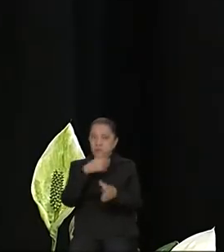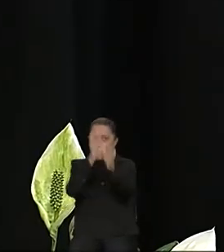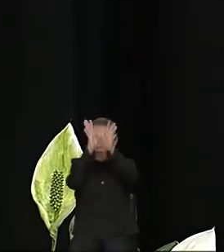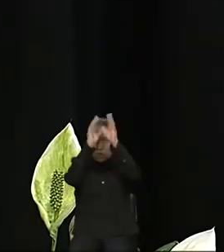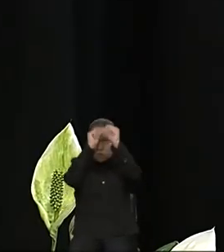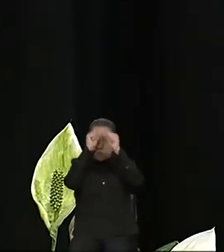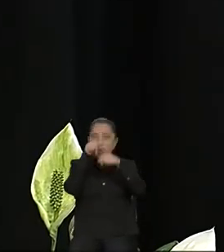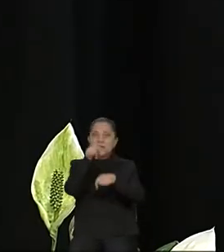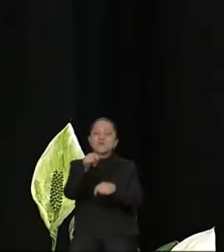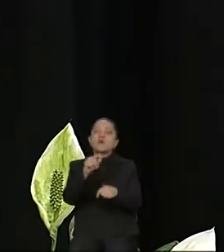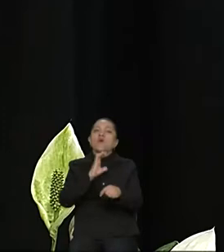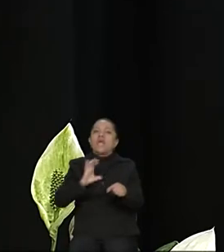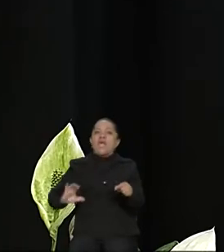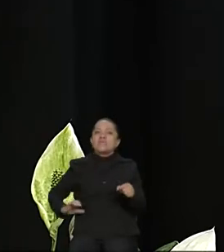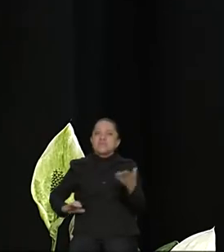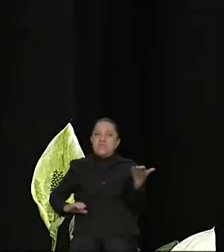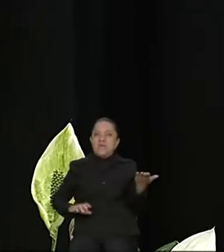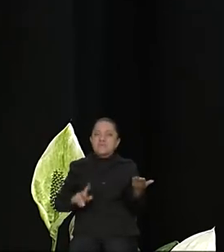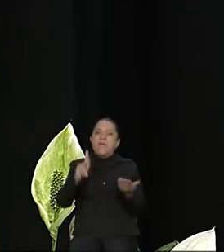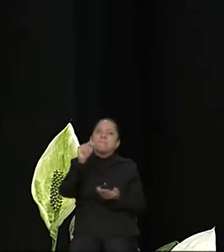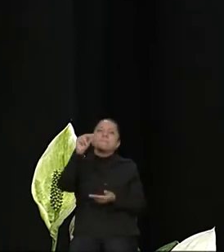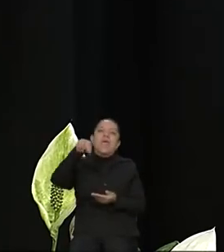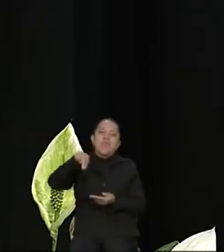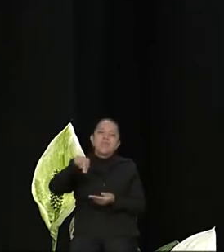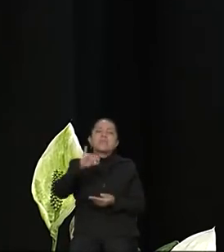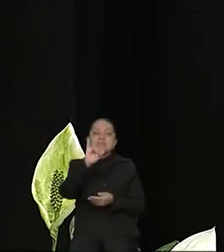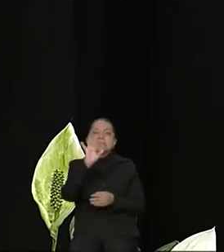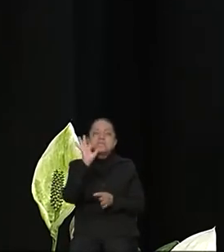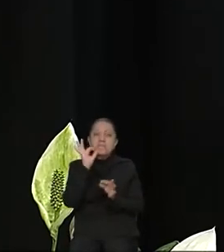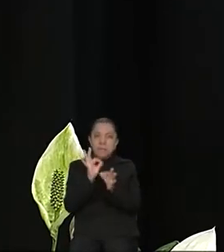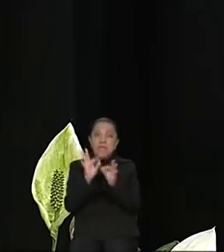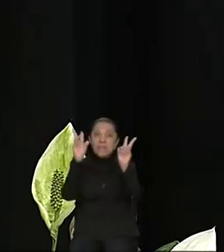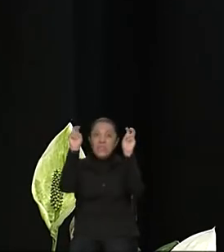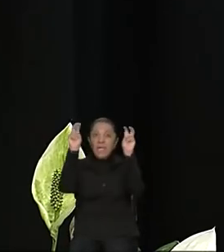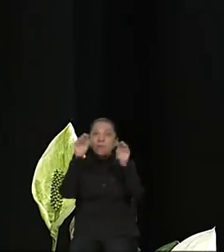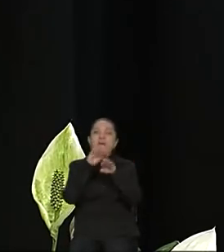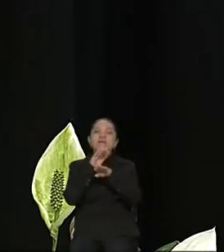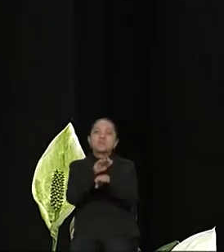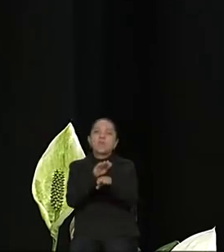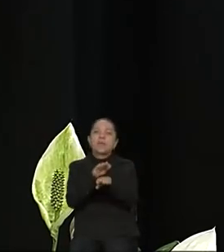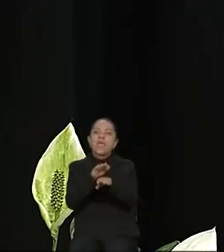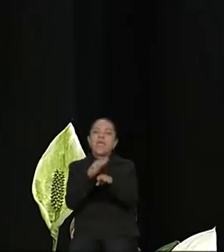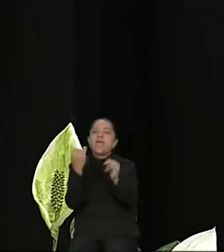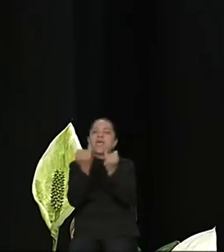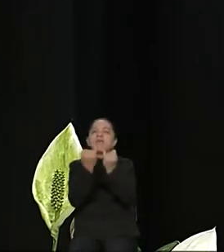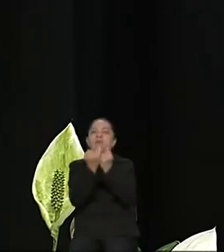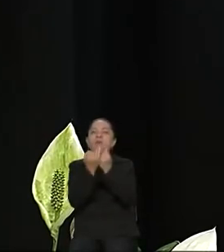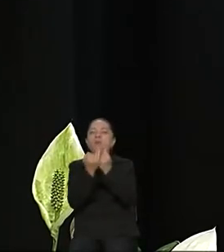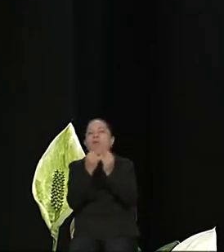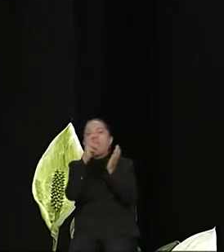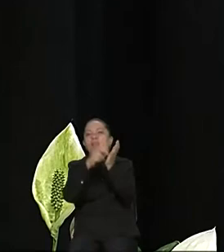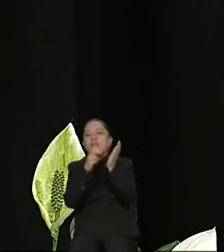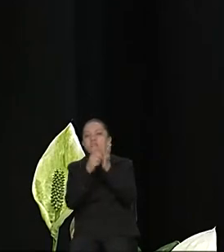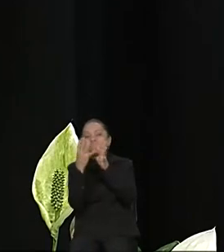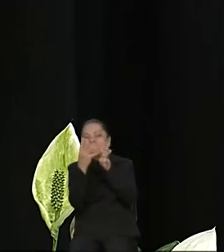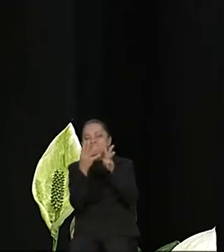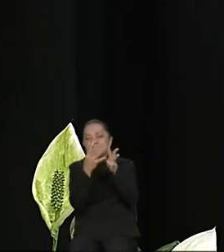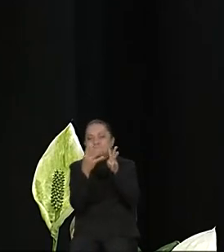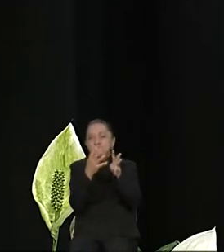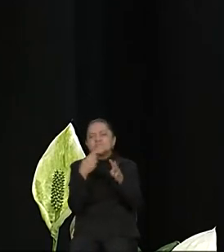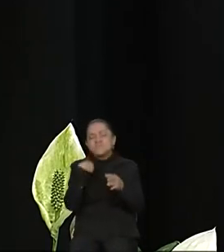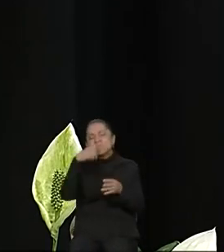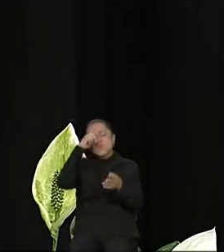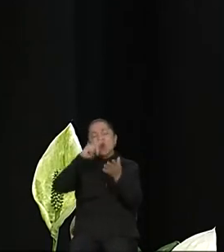la candidata de Acción Nacional. El tema de las recomendaciones tiene que ser de manera coercitiva. Yo creo que sí,